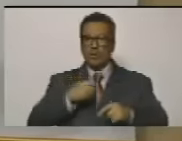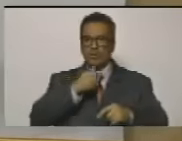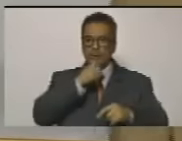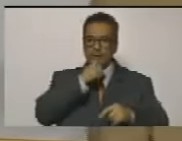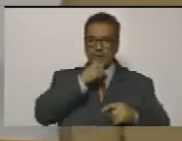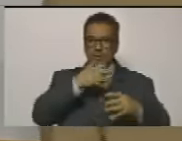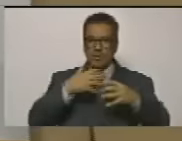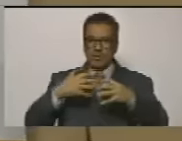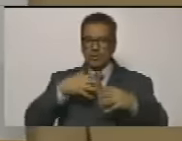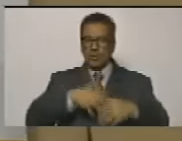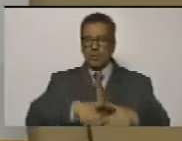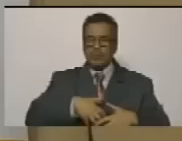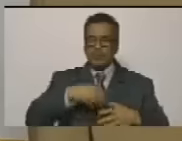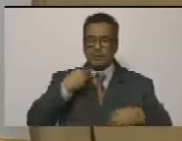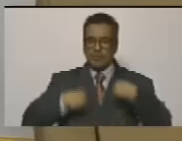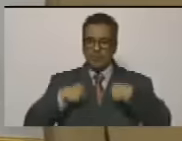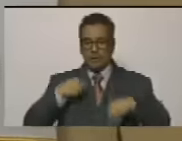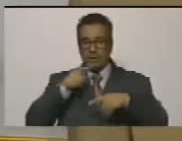en la población venezolana